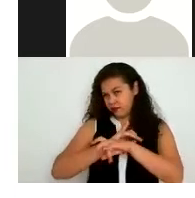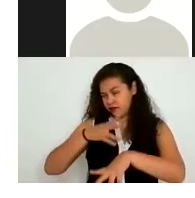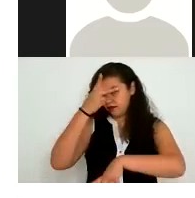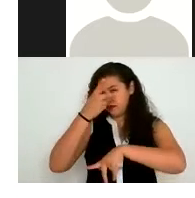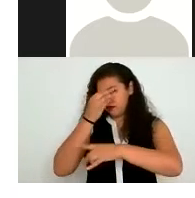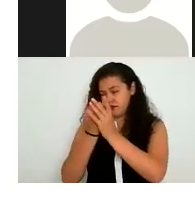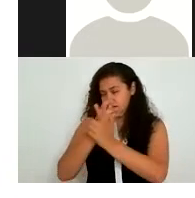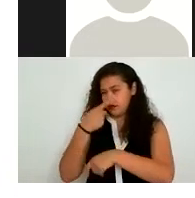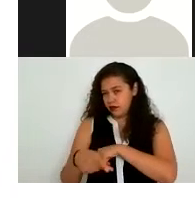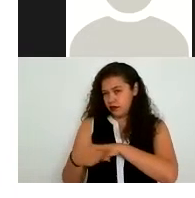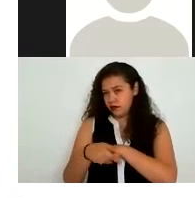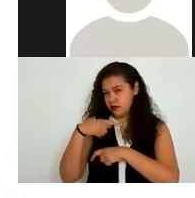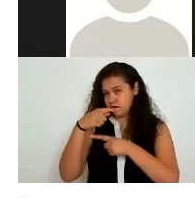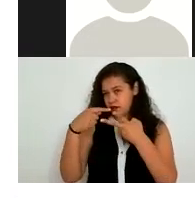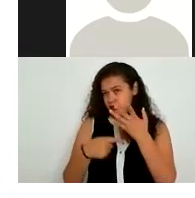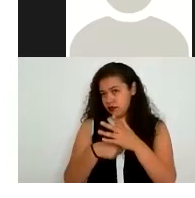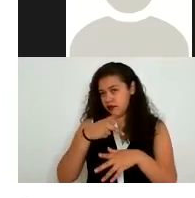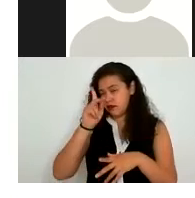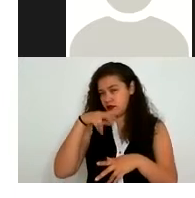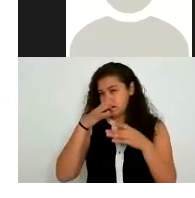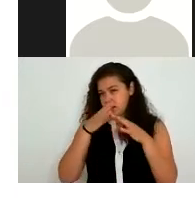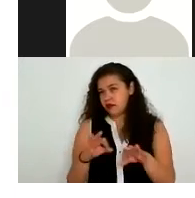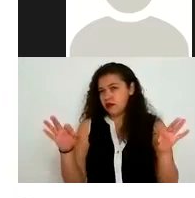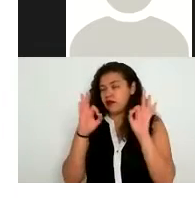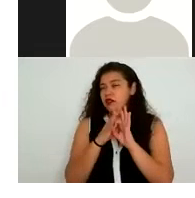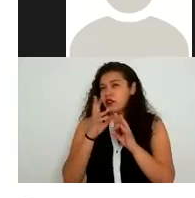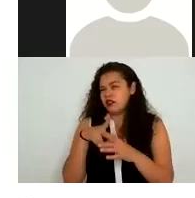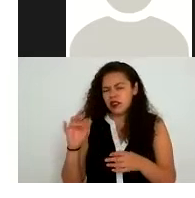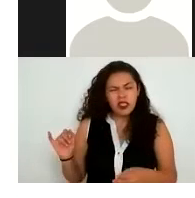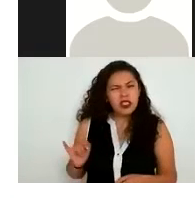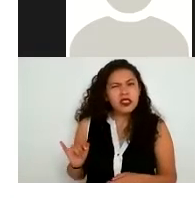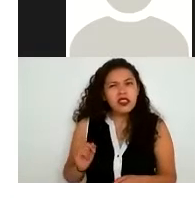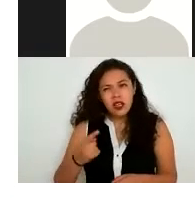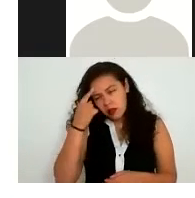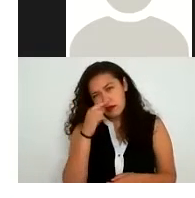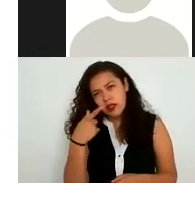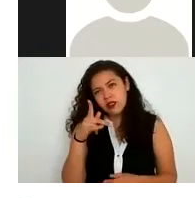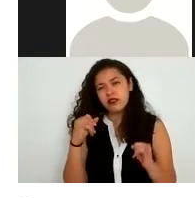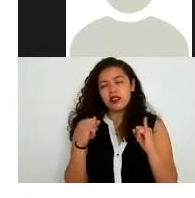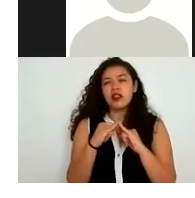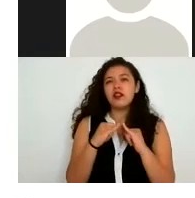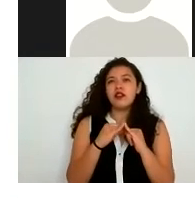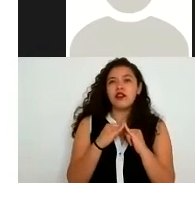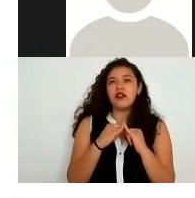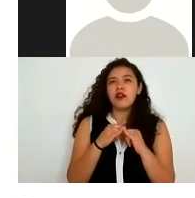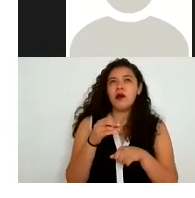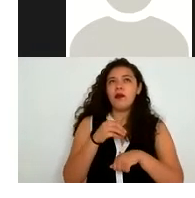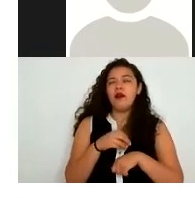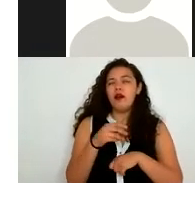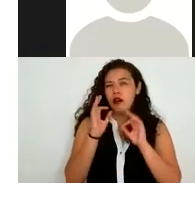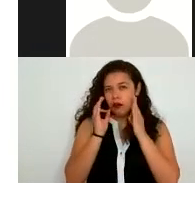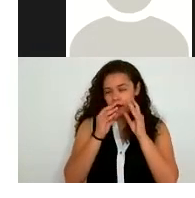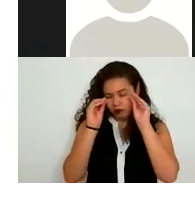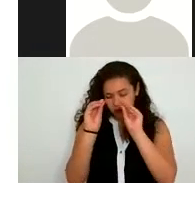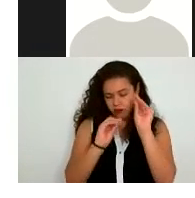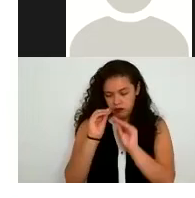es muy importante que quizá nos surja este interés para que dentro de la propia institución se establezcan mecanismos internos para que